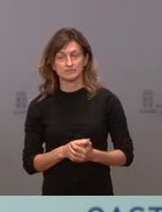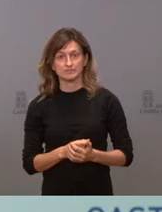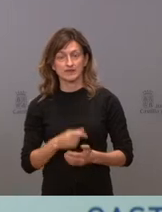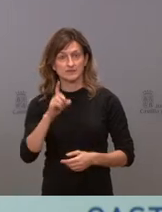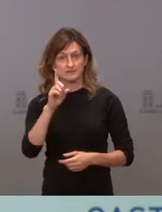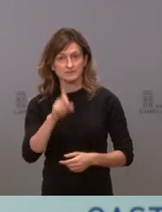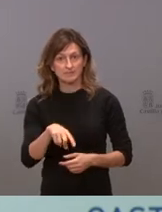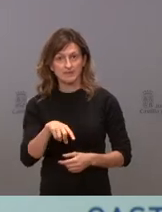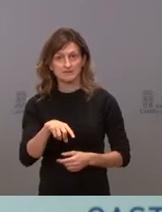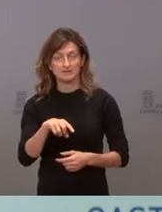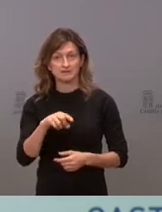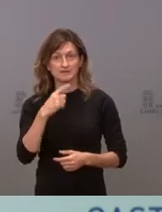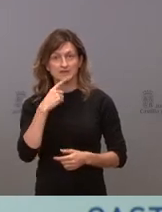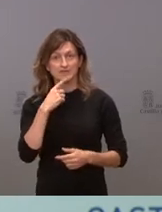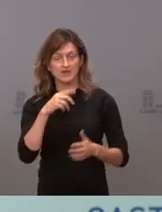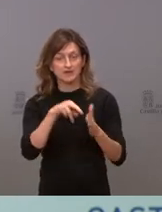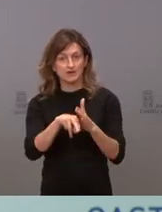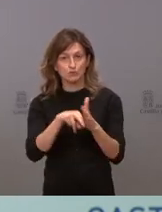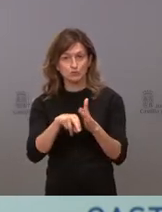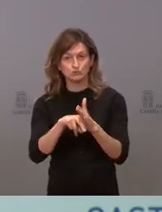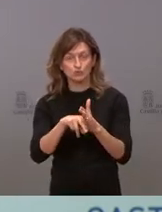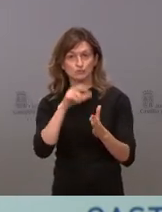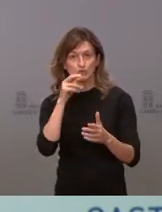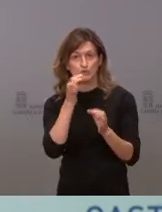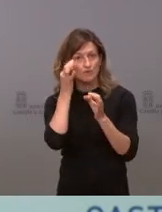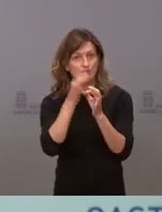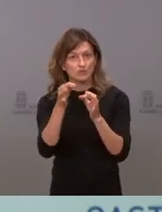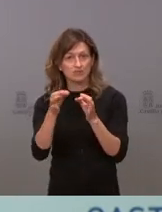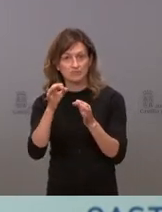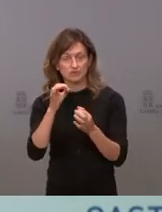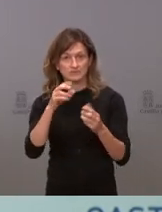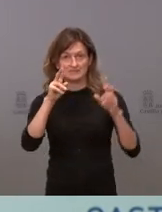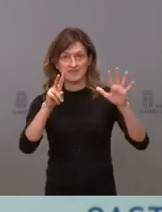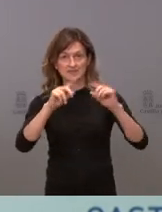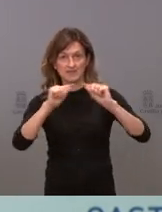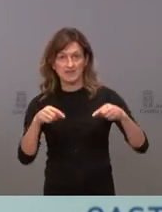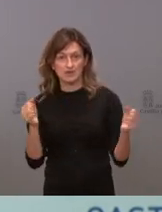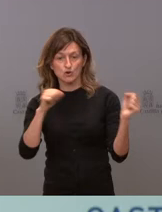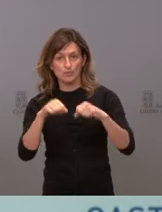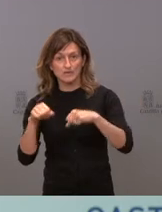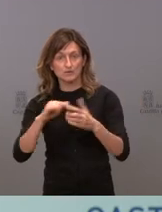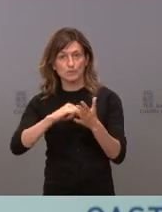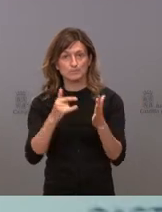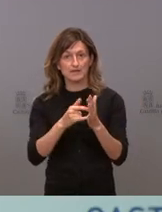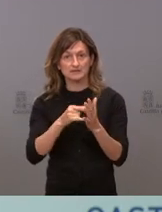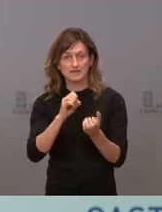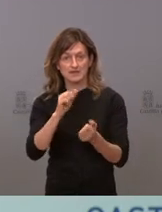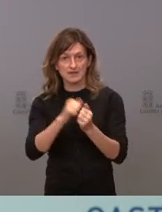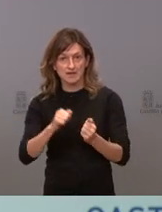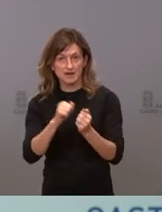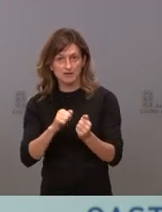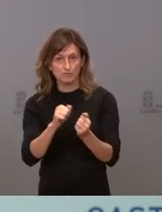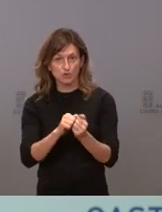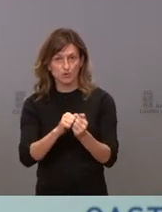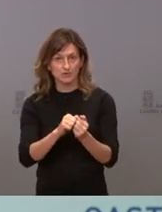Hemos seguido movilizando recursos en el plan de municipios mineros. Siete convenios del plan del carbón. El plan de